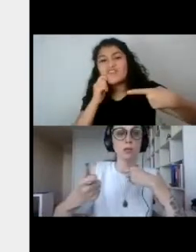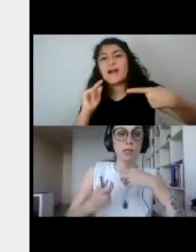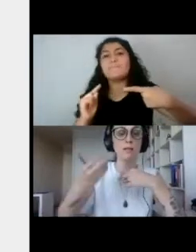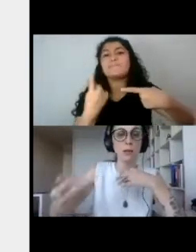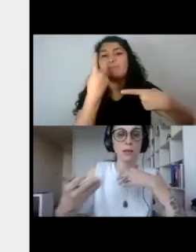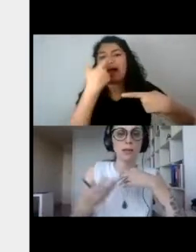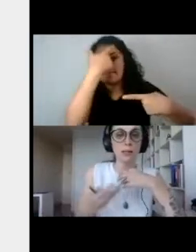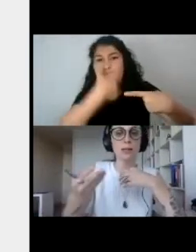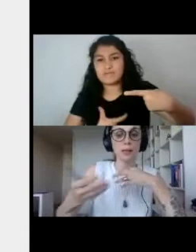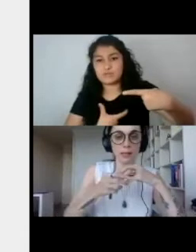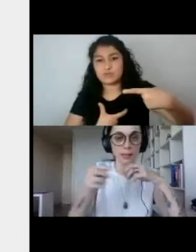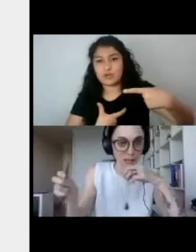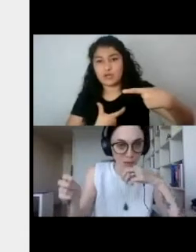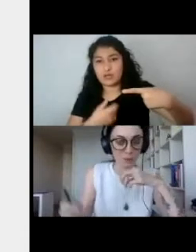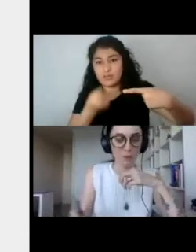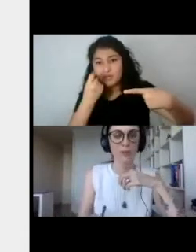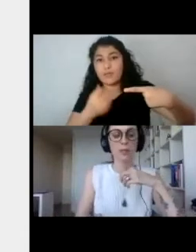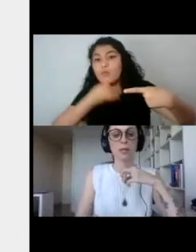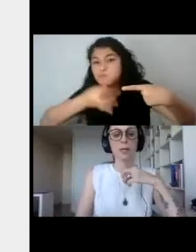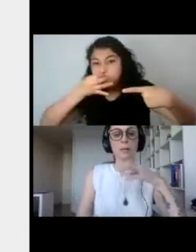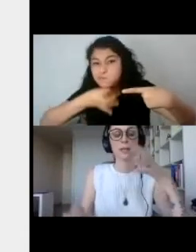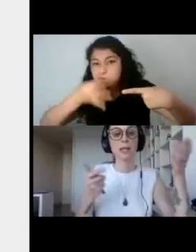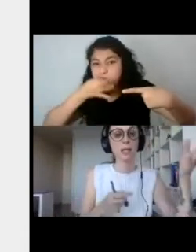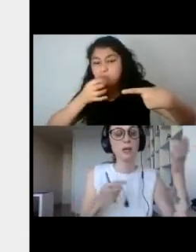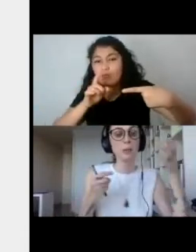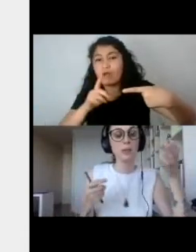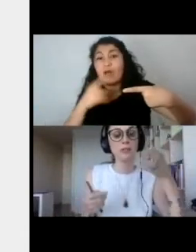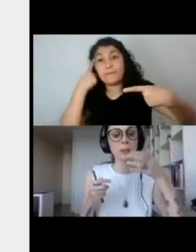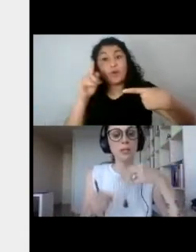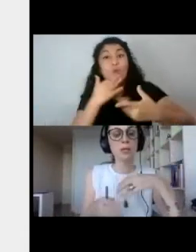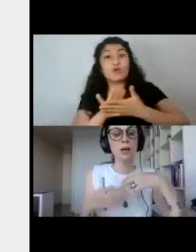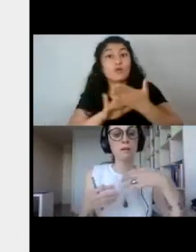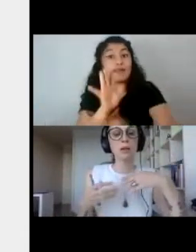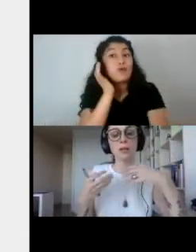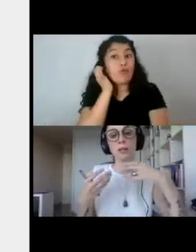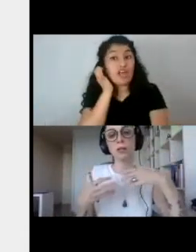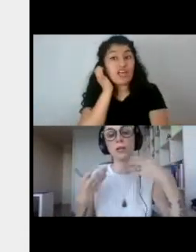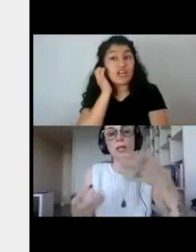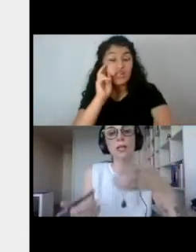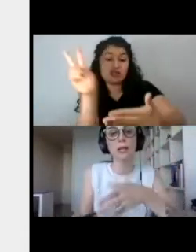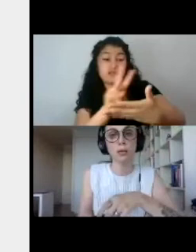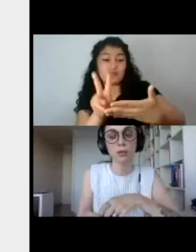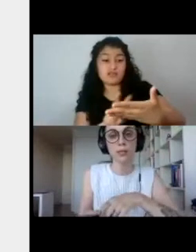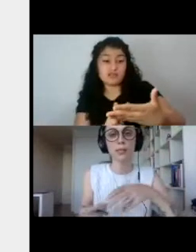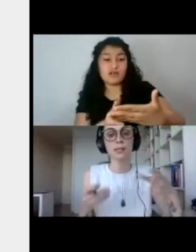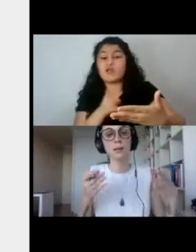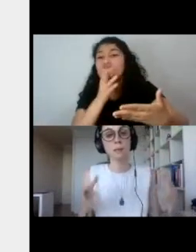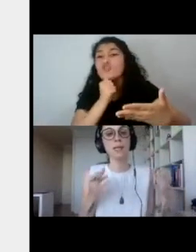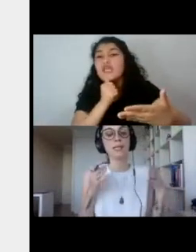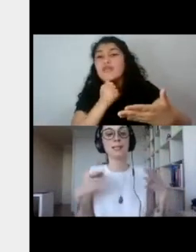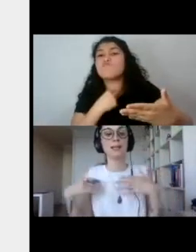les concede la voz a partir del diálogo. Mientras que los personajes femeninos hablan con estilo indirecto, es decir,